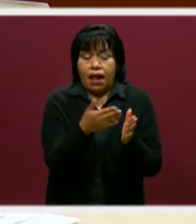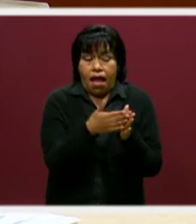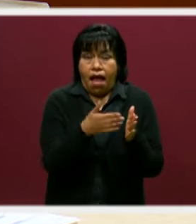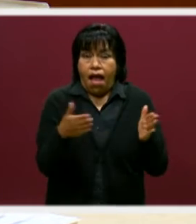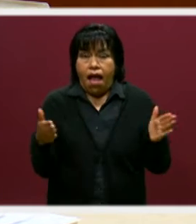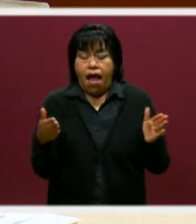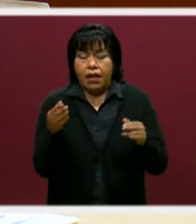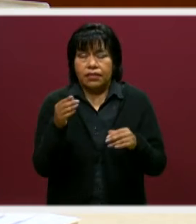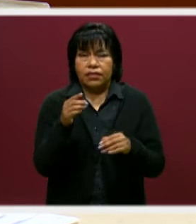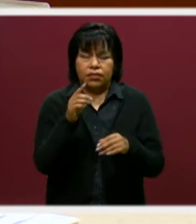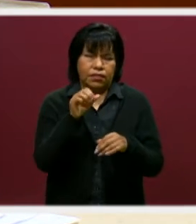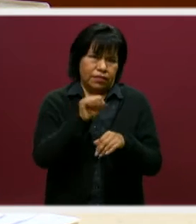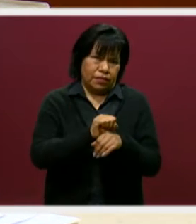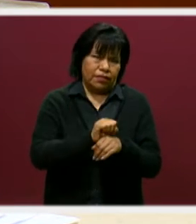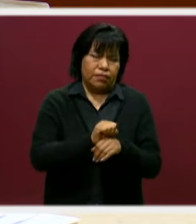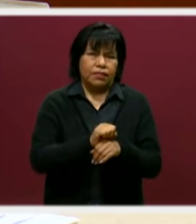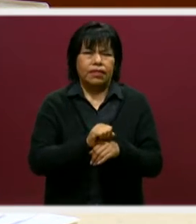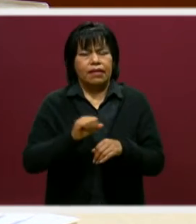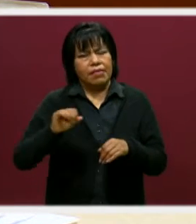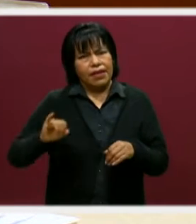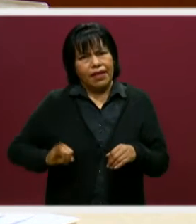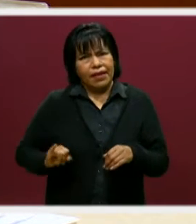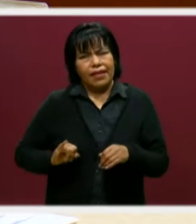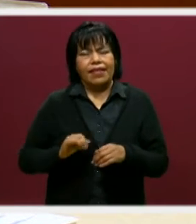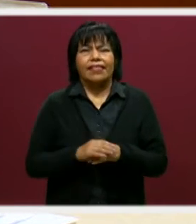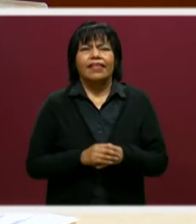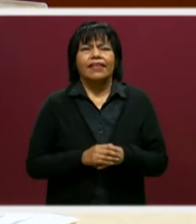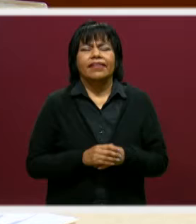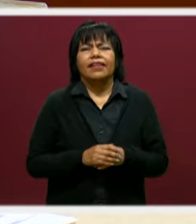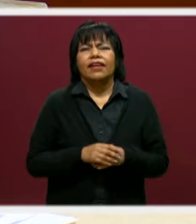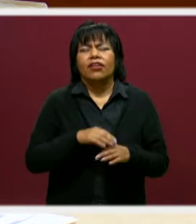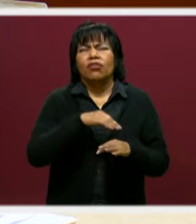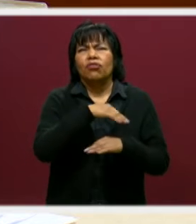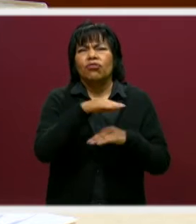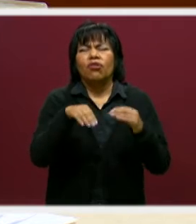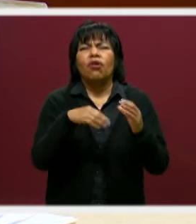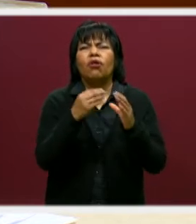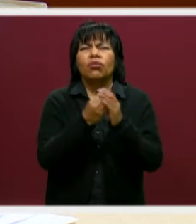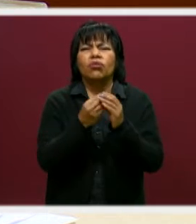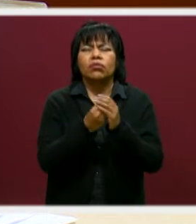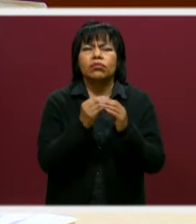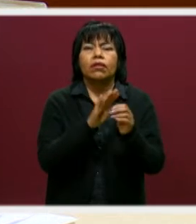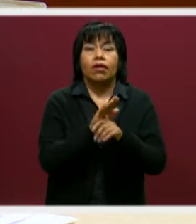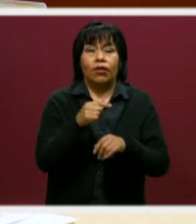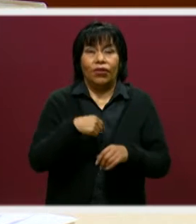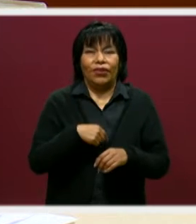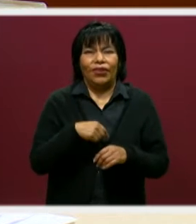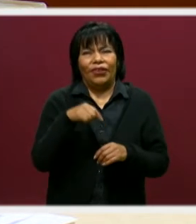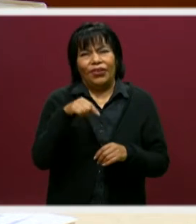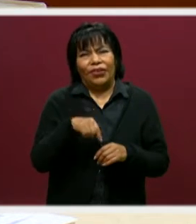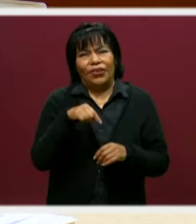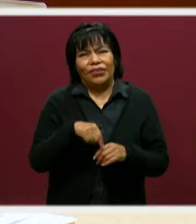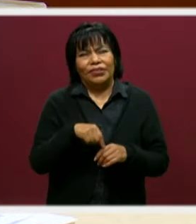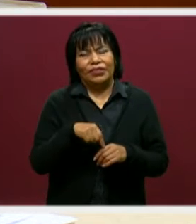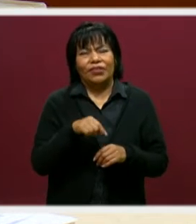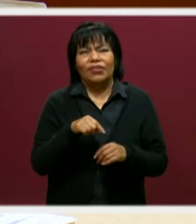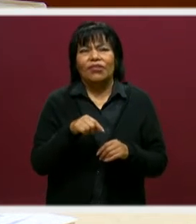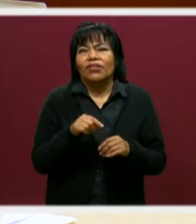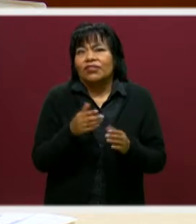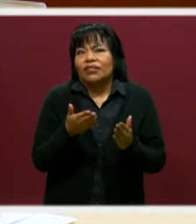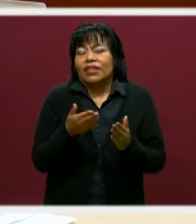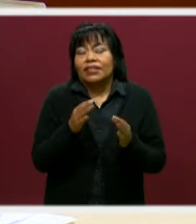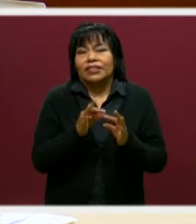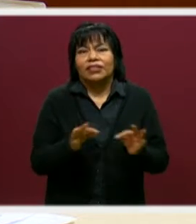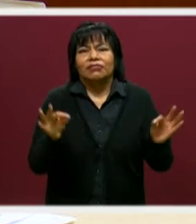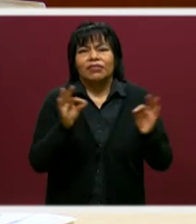estas semanas, es muy interesante conocer ofertas educativas y hoy nos da mucho gusto conocer en específico la oferta educativa